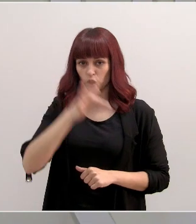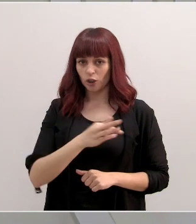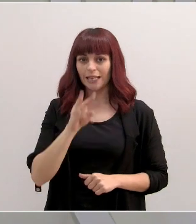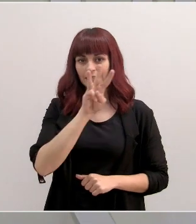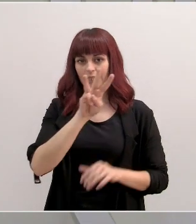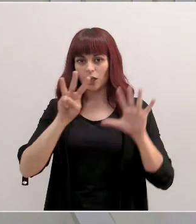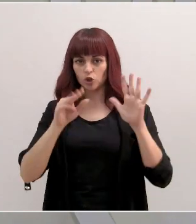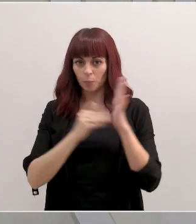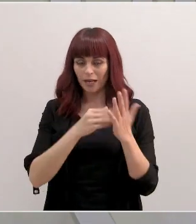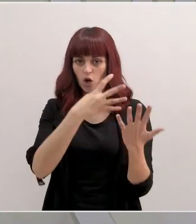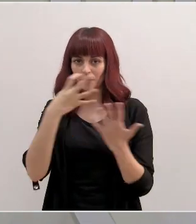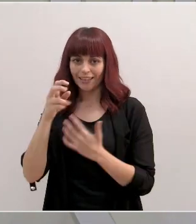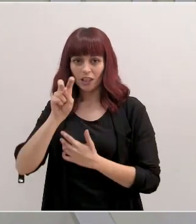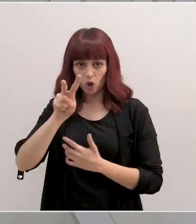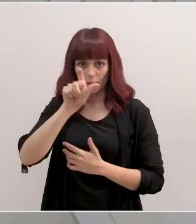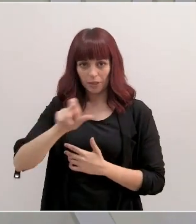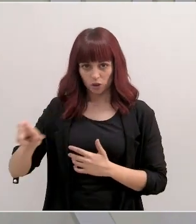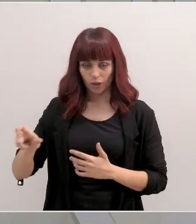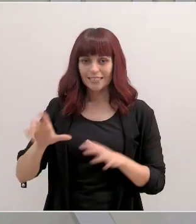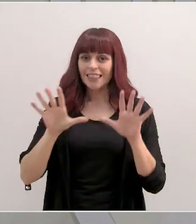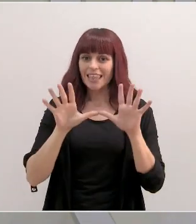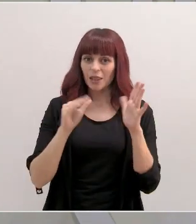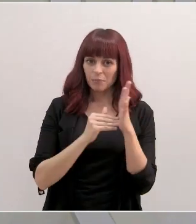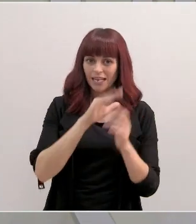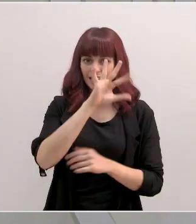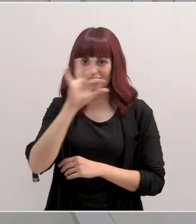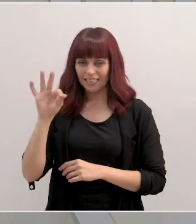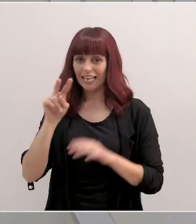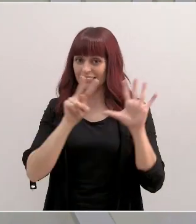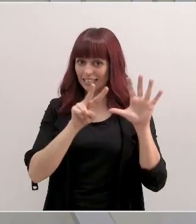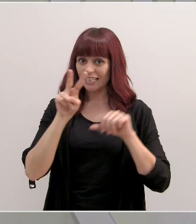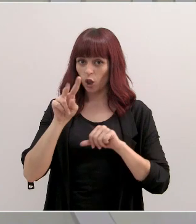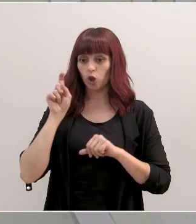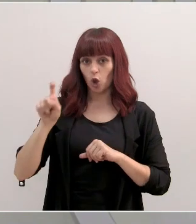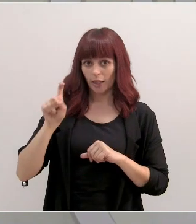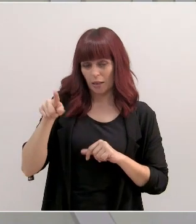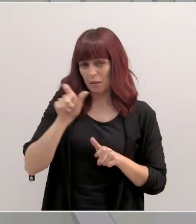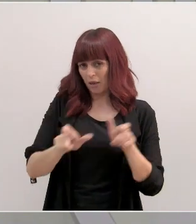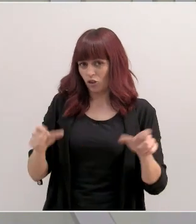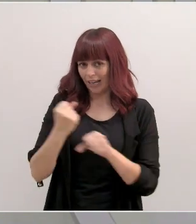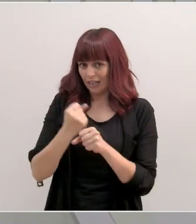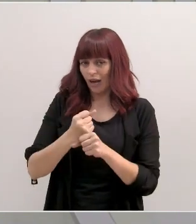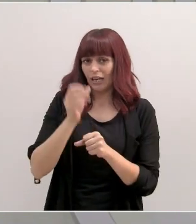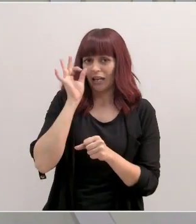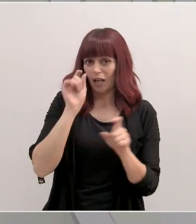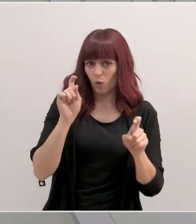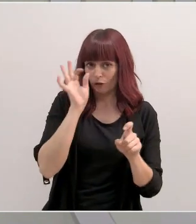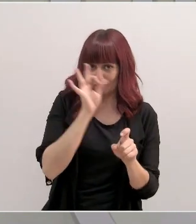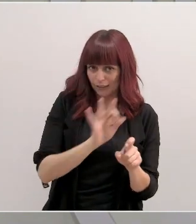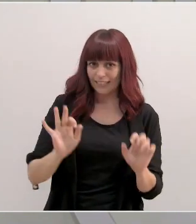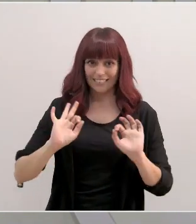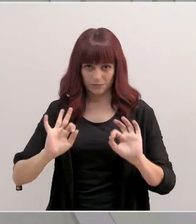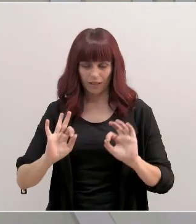.912 personas, 10.572 docentes y personal de educación infantil y especial y